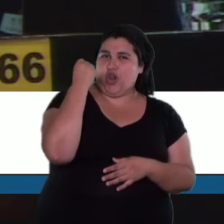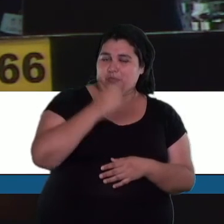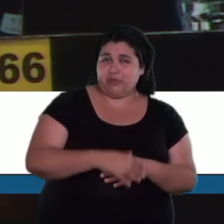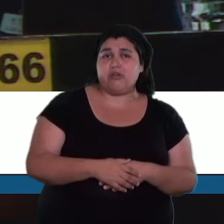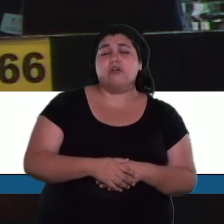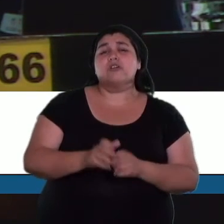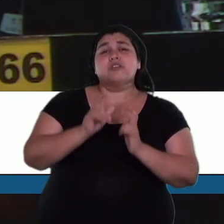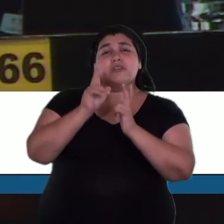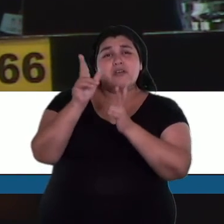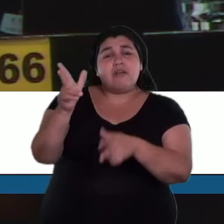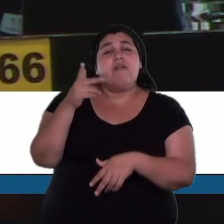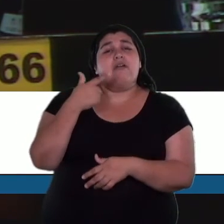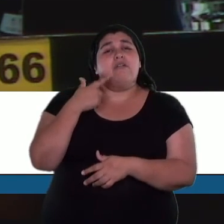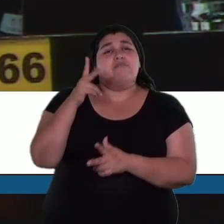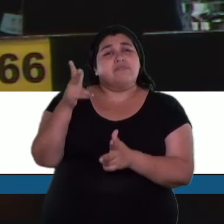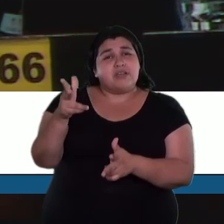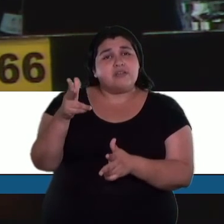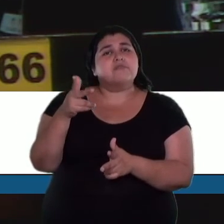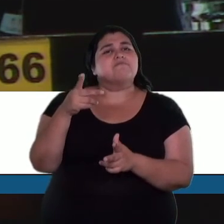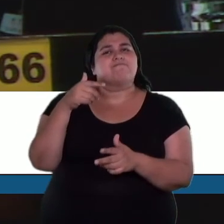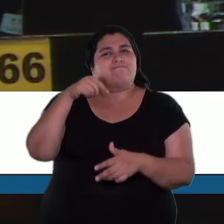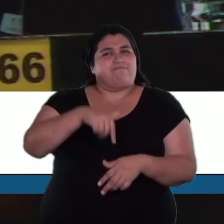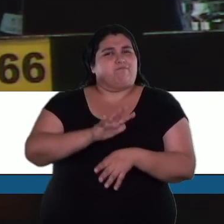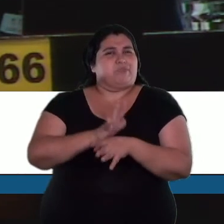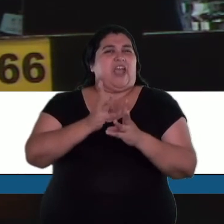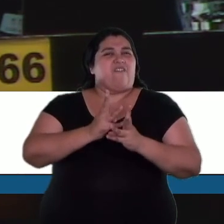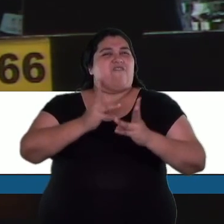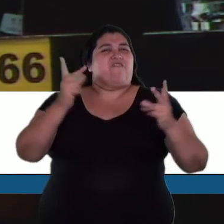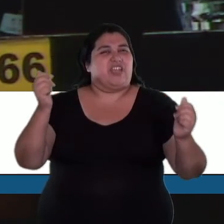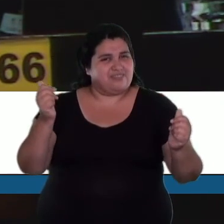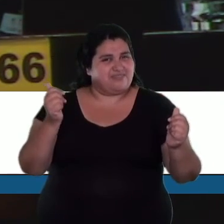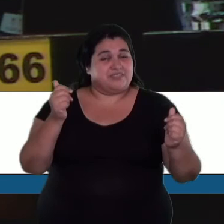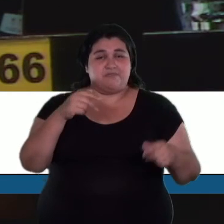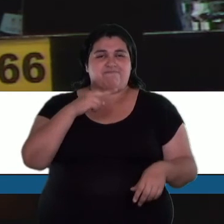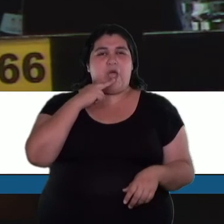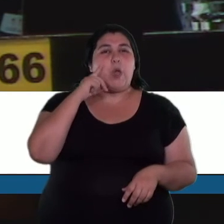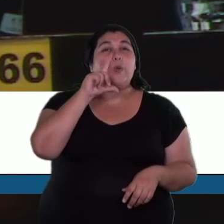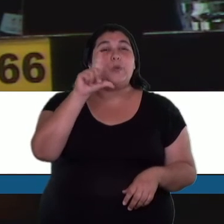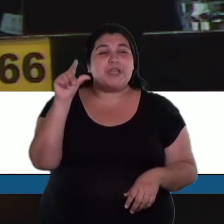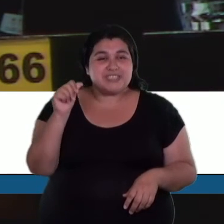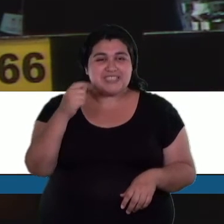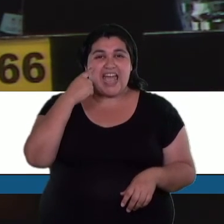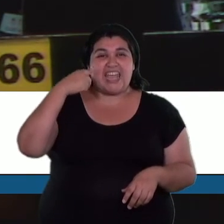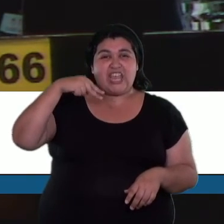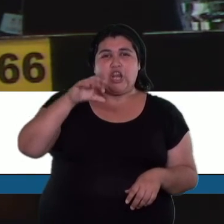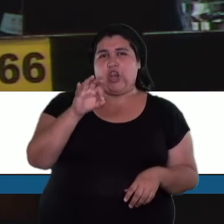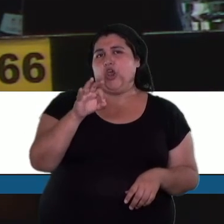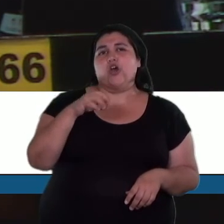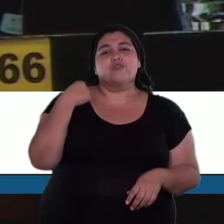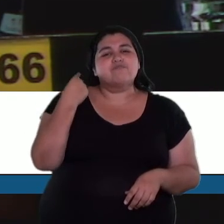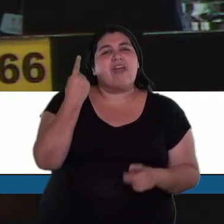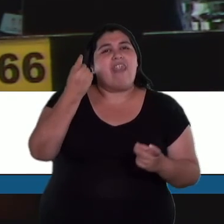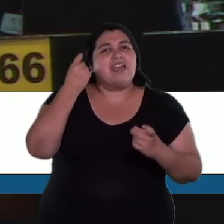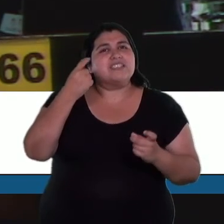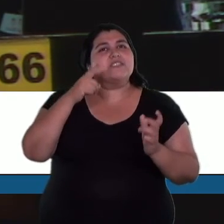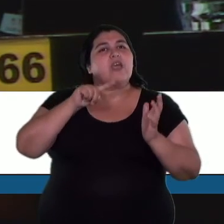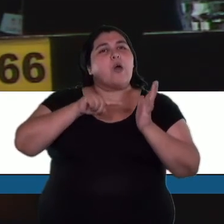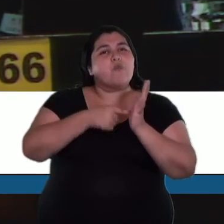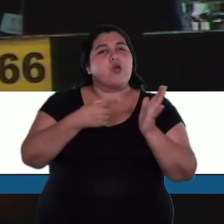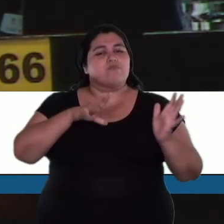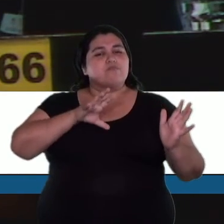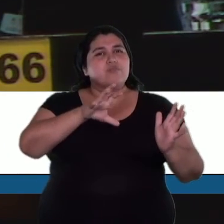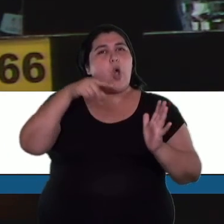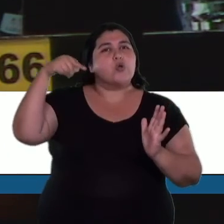mis vecinos, que esto no termina acá. Villarino deberá ser reconocido como zona patagónica bonaerense. Y contar con los mismos